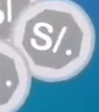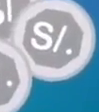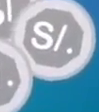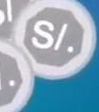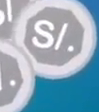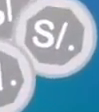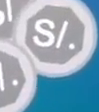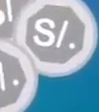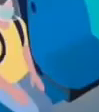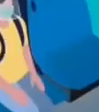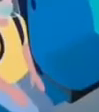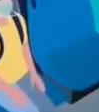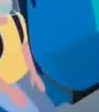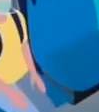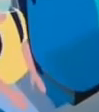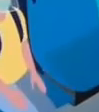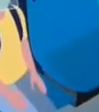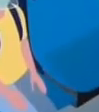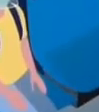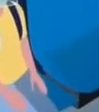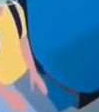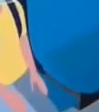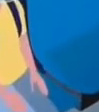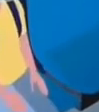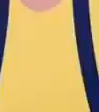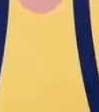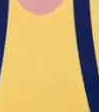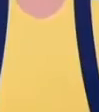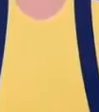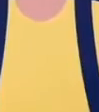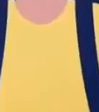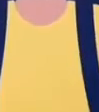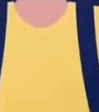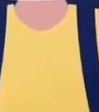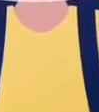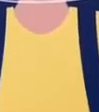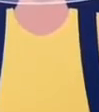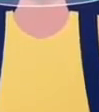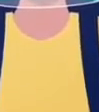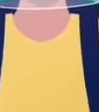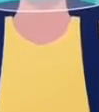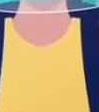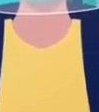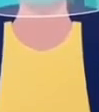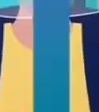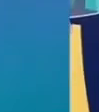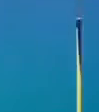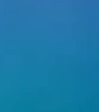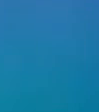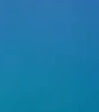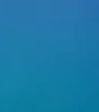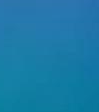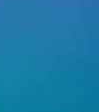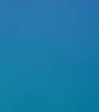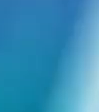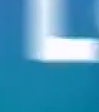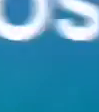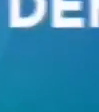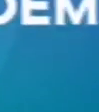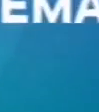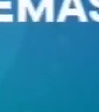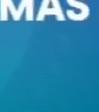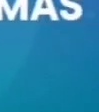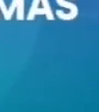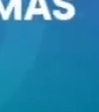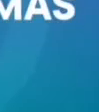antes de subir al vehículo Y viaja únicamente sentado Solo así podrás transportarte Si me cuido